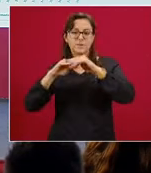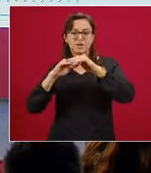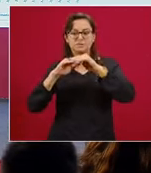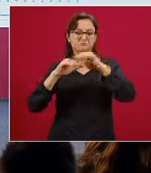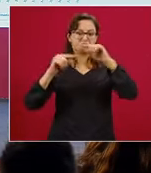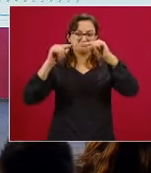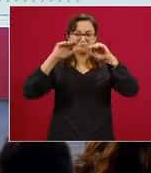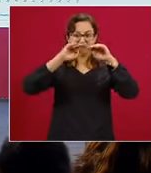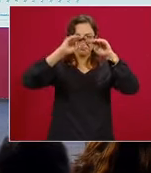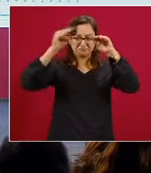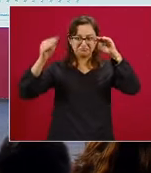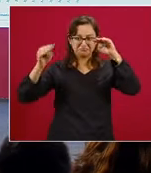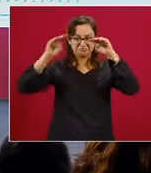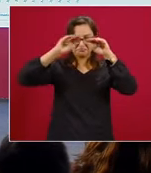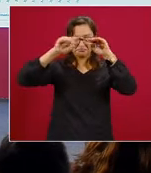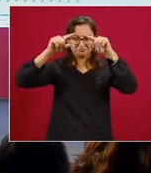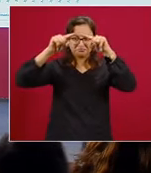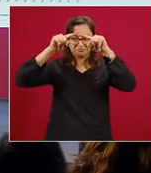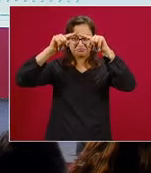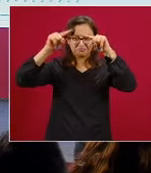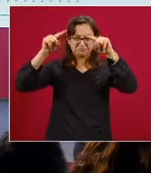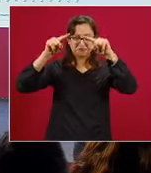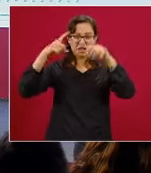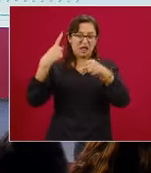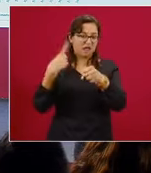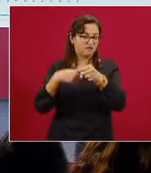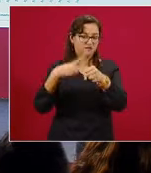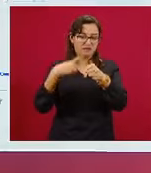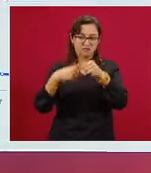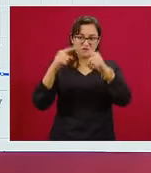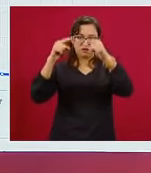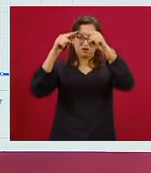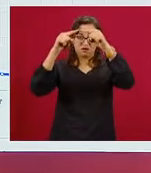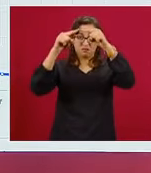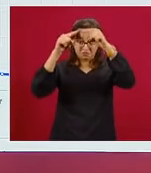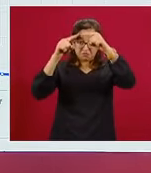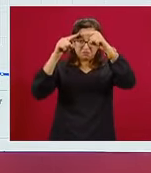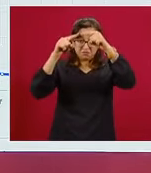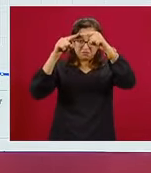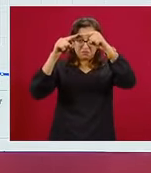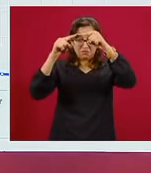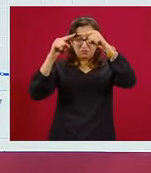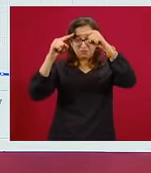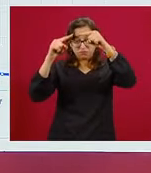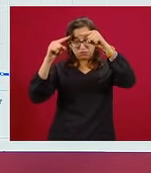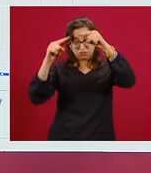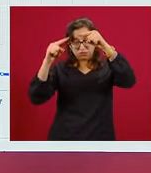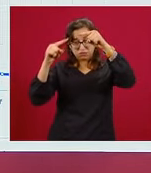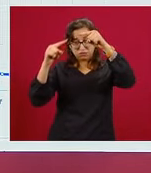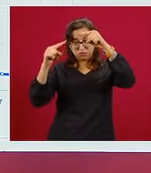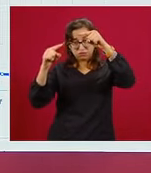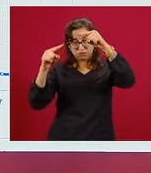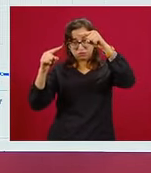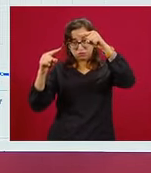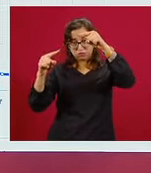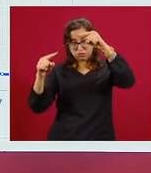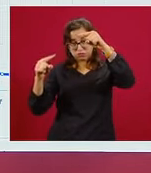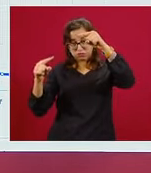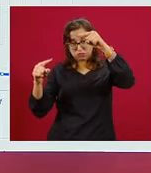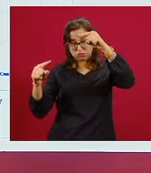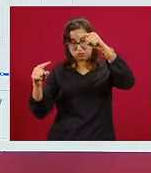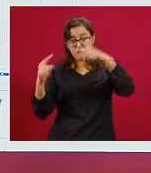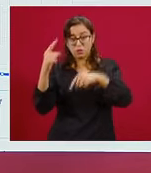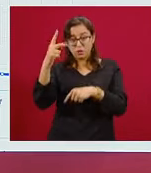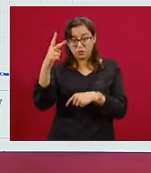cantidad de casos que se presentaron en México cada semana. Y a partir de ella tenemos una, dos, tres, cuatro,